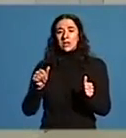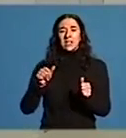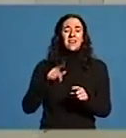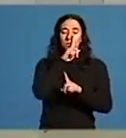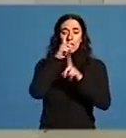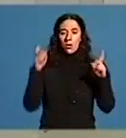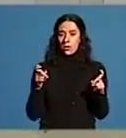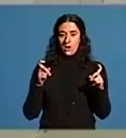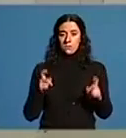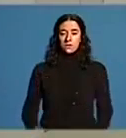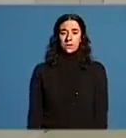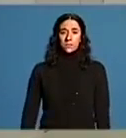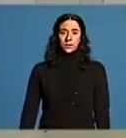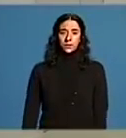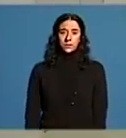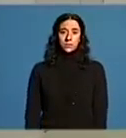do ano.